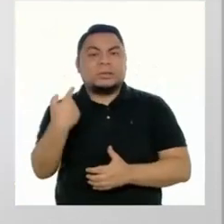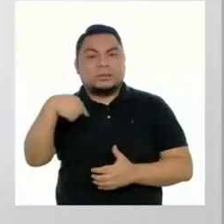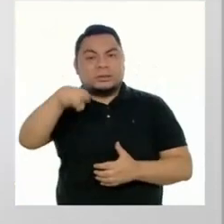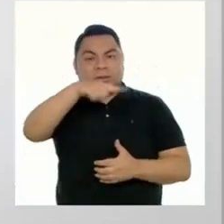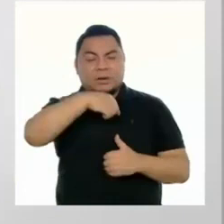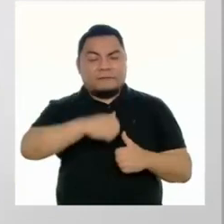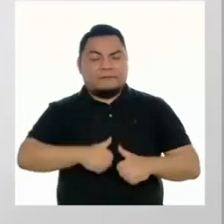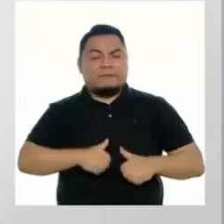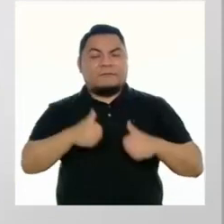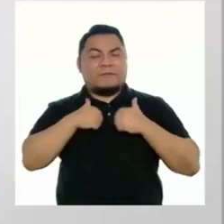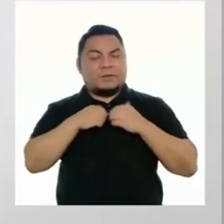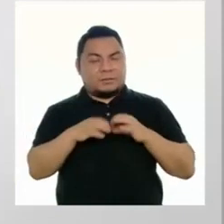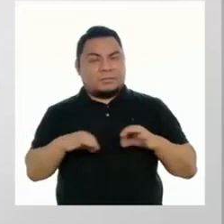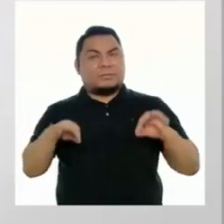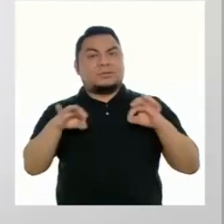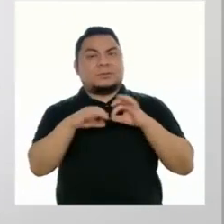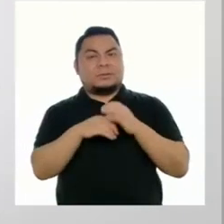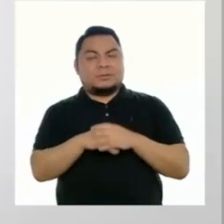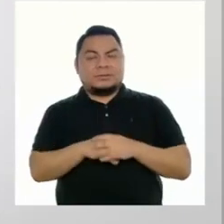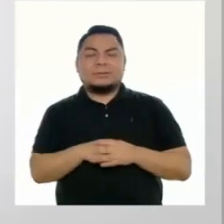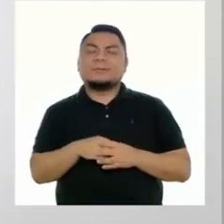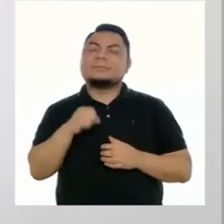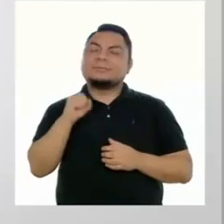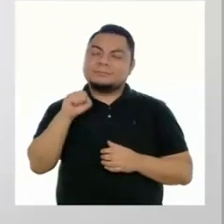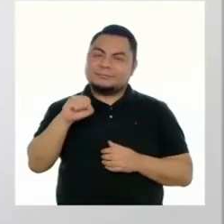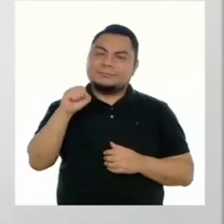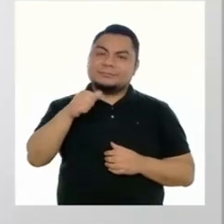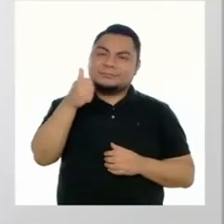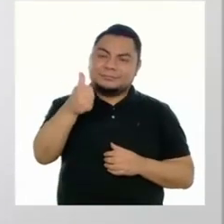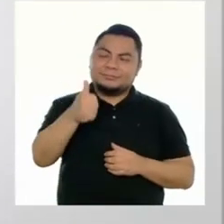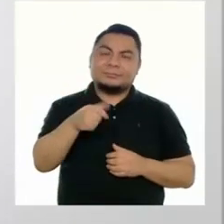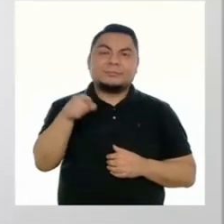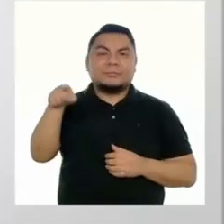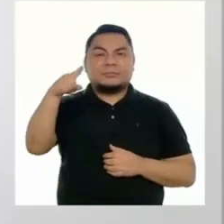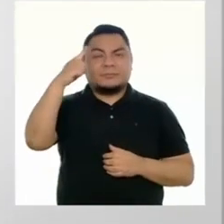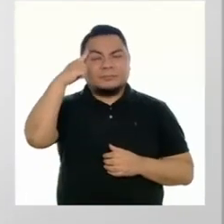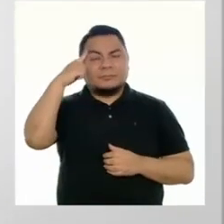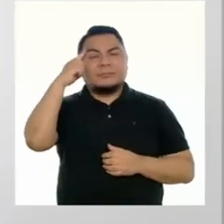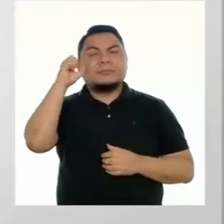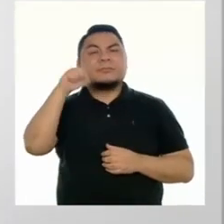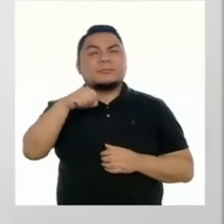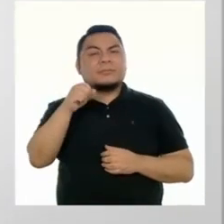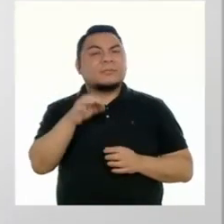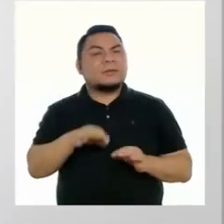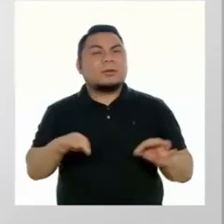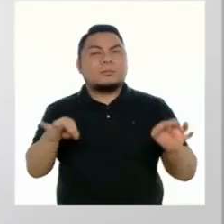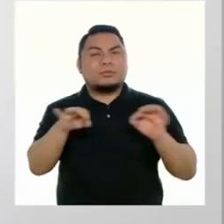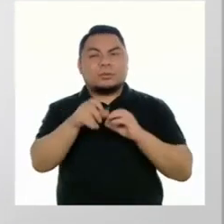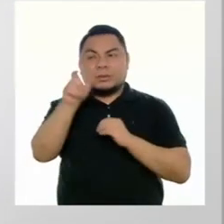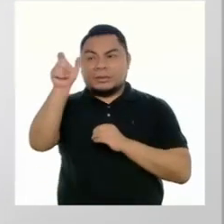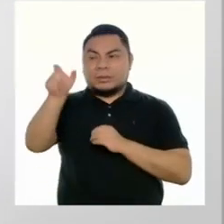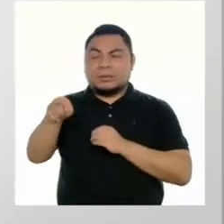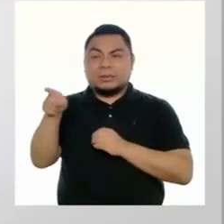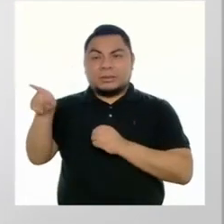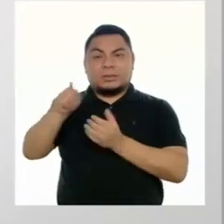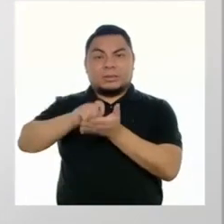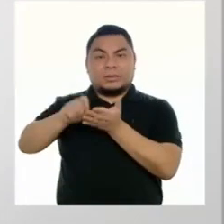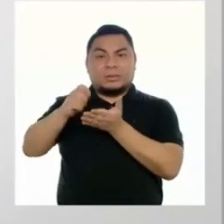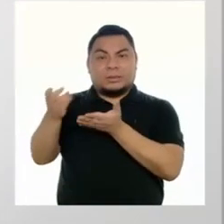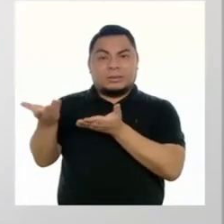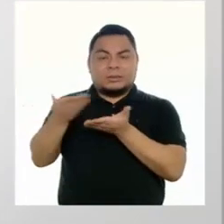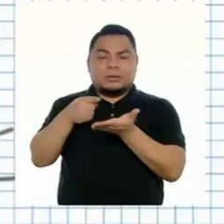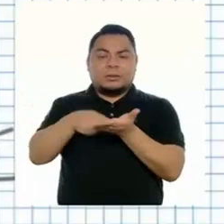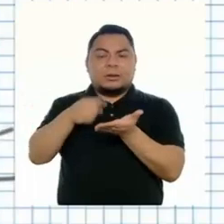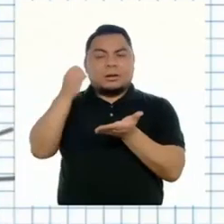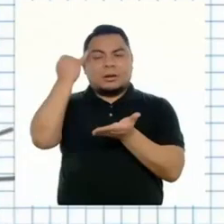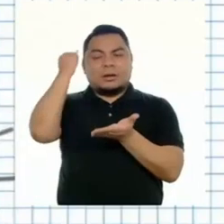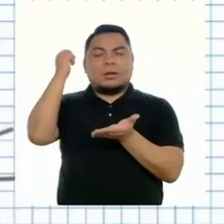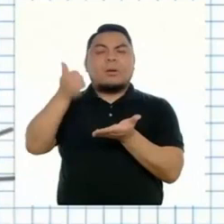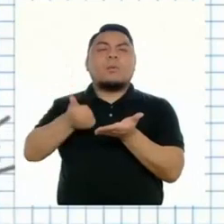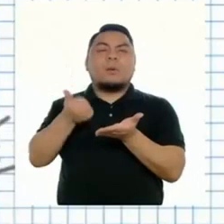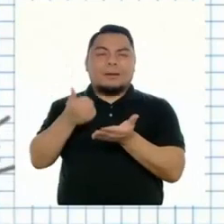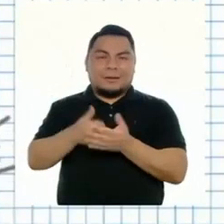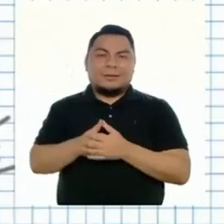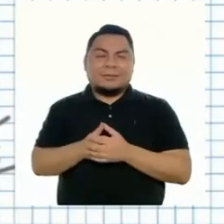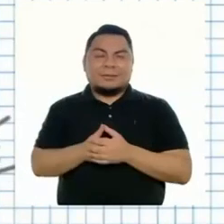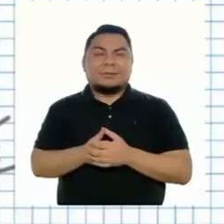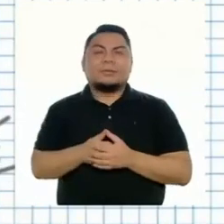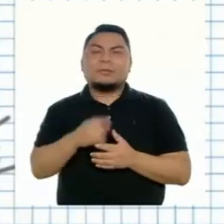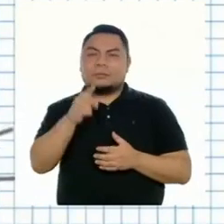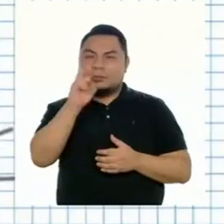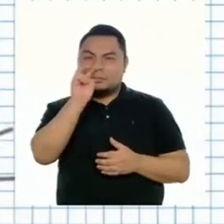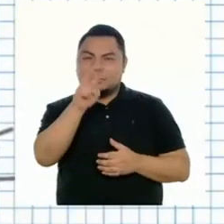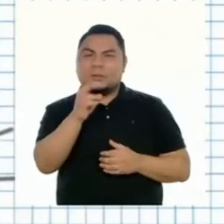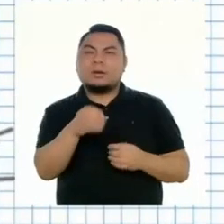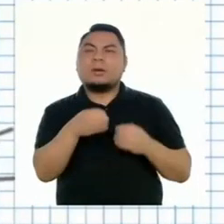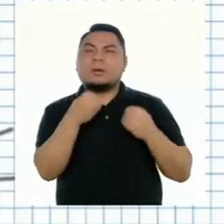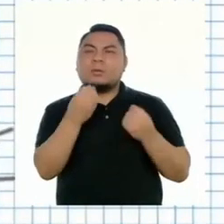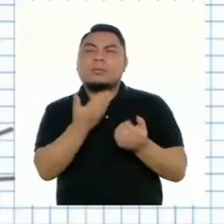vidas. Excelente trabajo, Miluska. Es importante que analicemos la intención del autor a través de cada idea que menciona. Veamos cómo